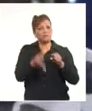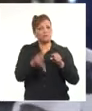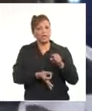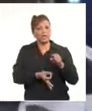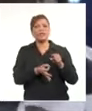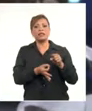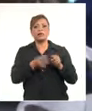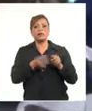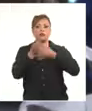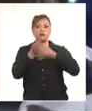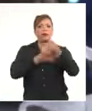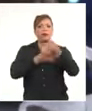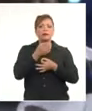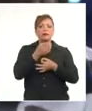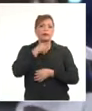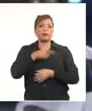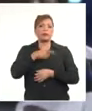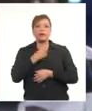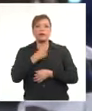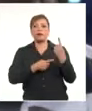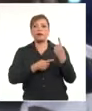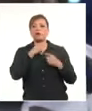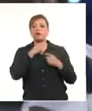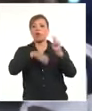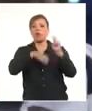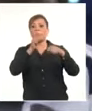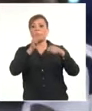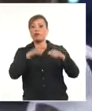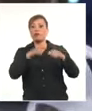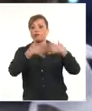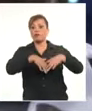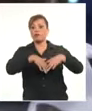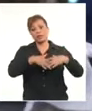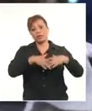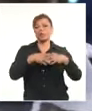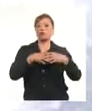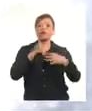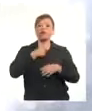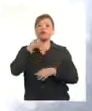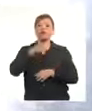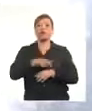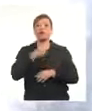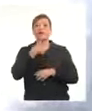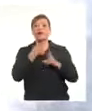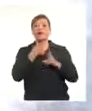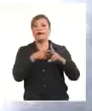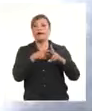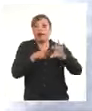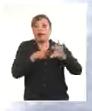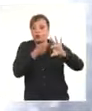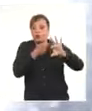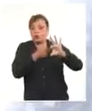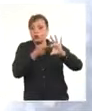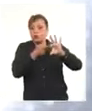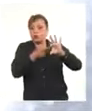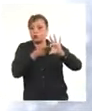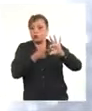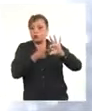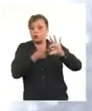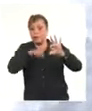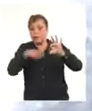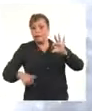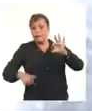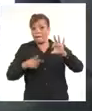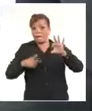cuando algunas de las operaciones de fabricación, como es el perfilado de las esferas, de la prótesis,